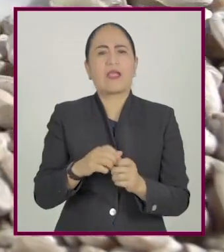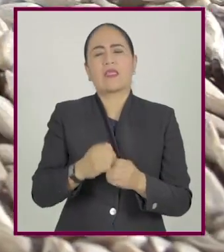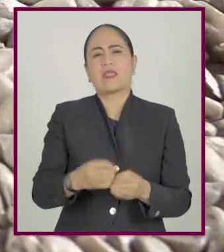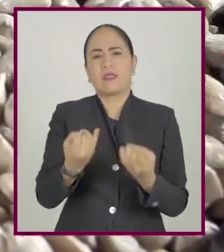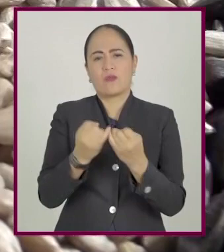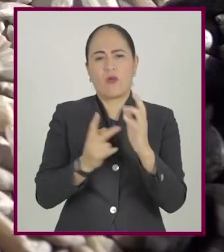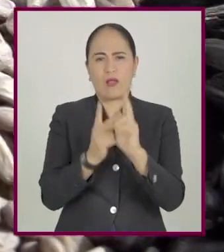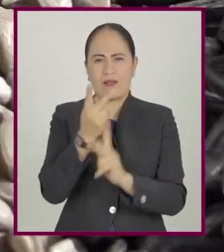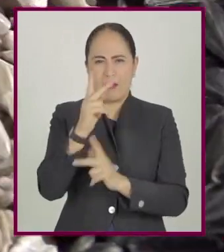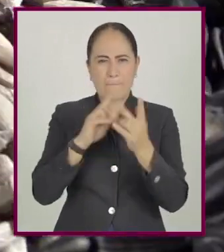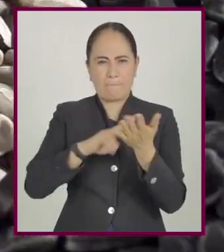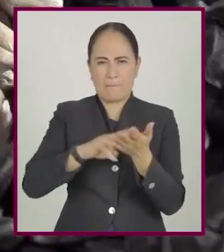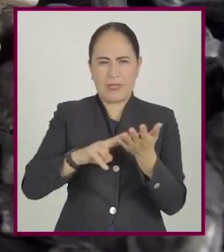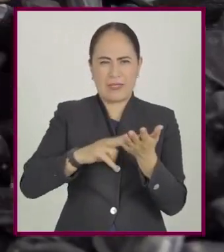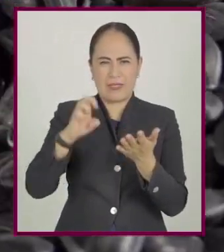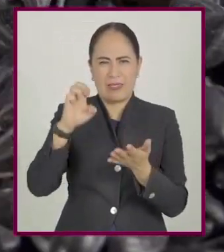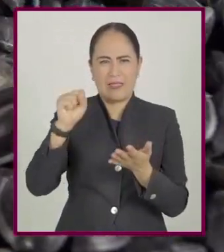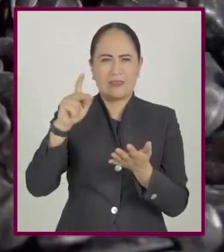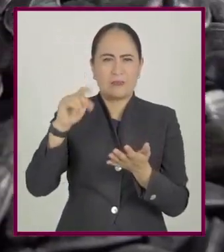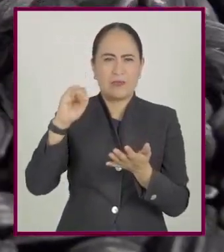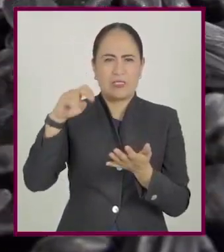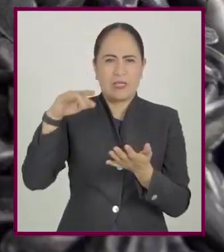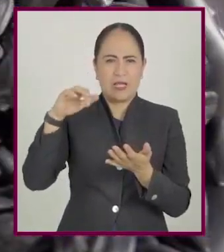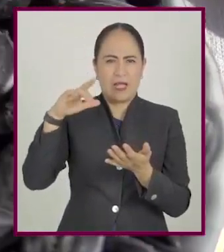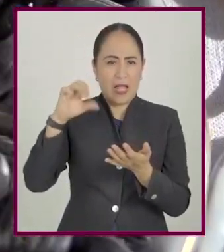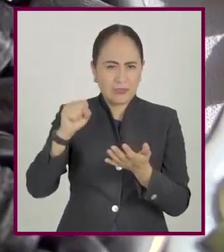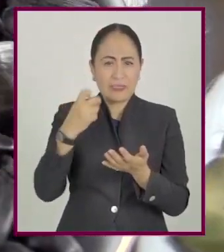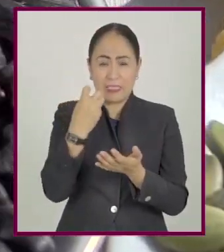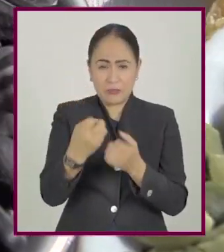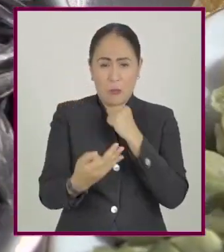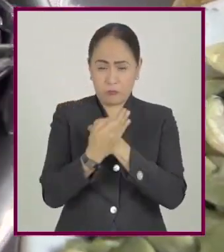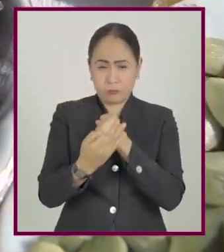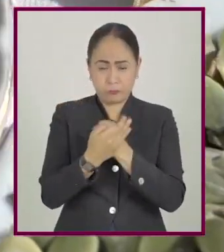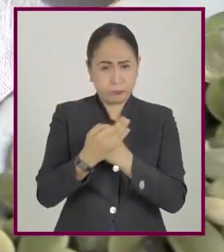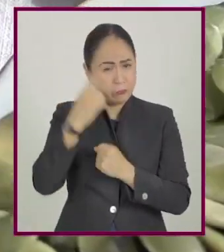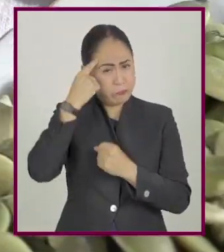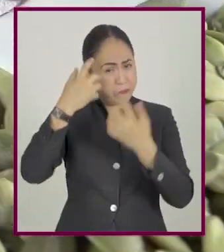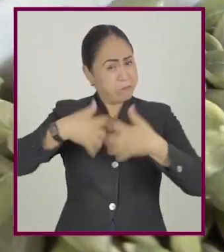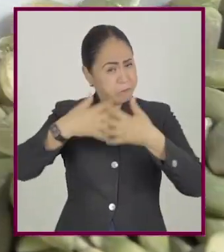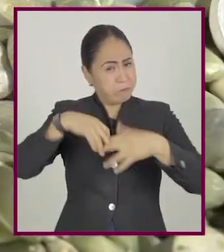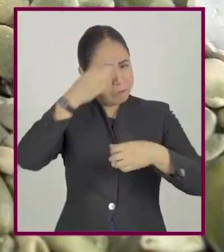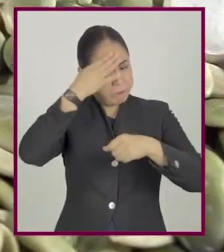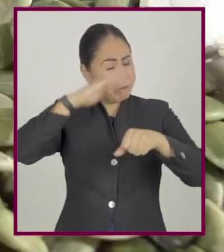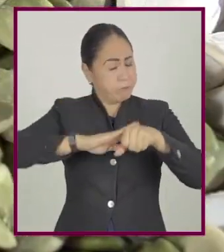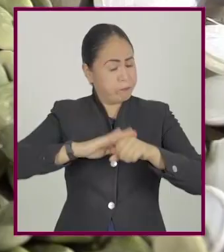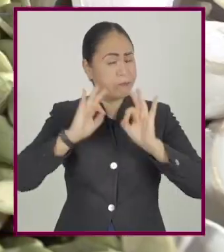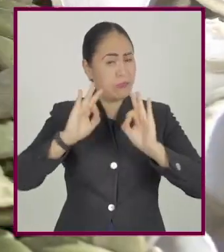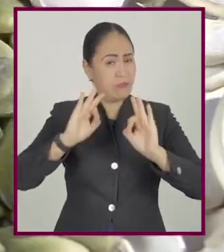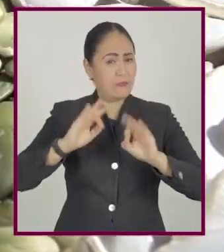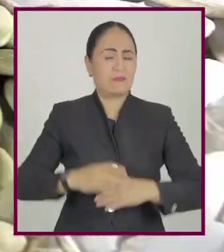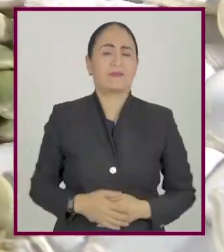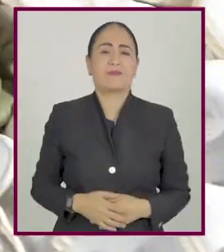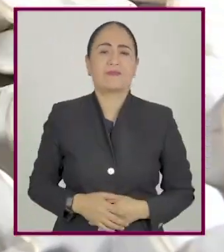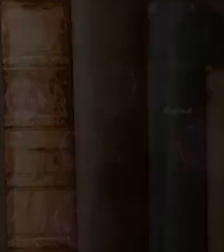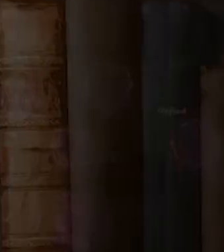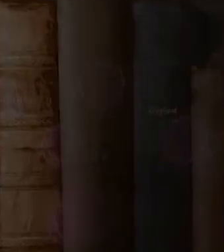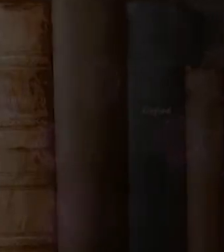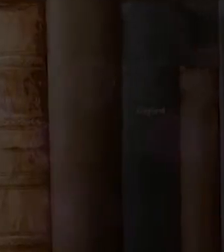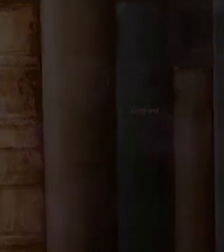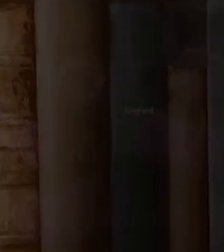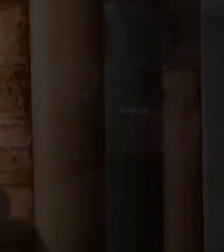olivo, los frutos secos, las nueces y las espinacas. Todos ellos te ayudarán a conservar buena salud para tu memoria.